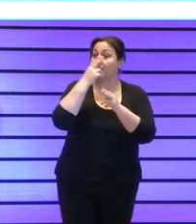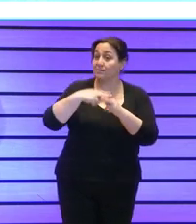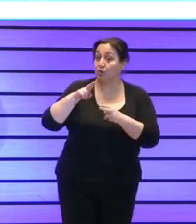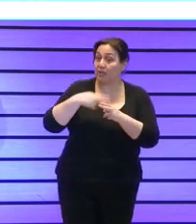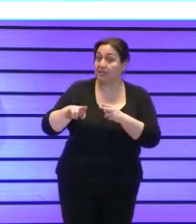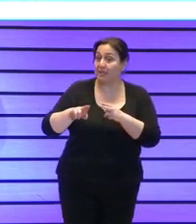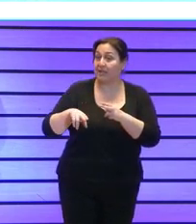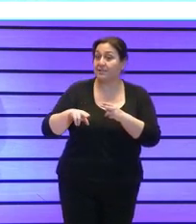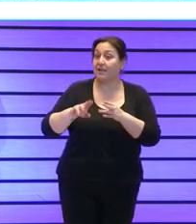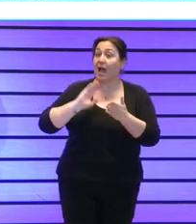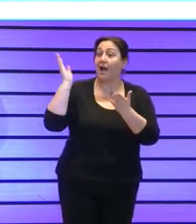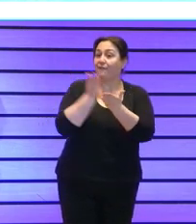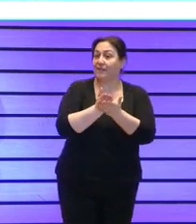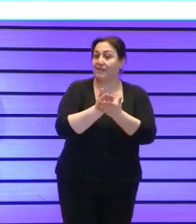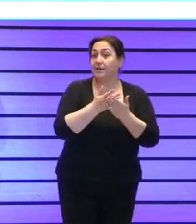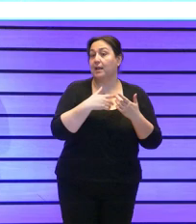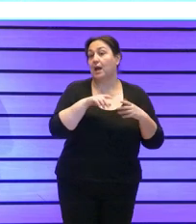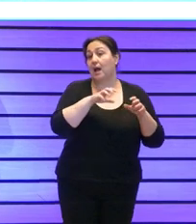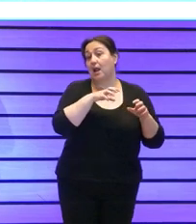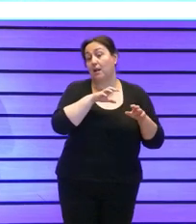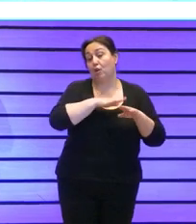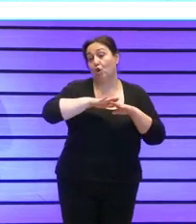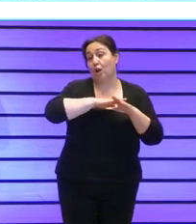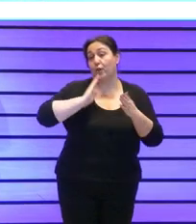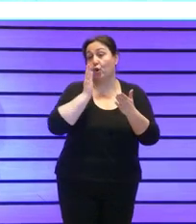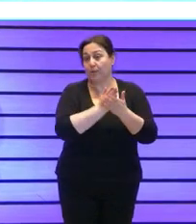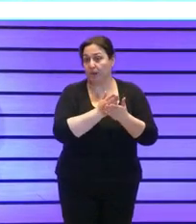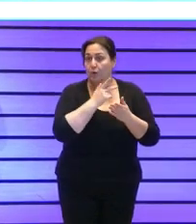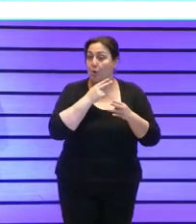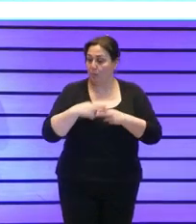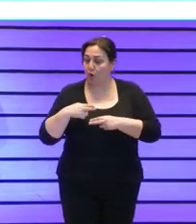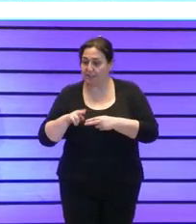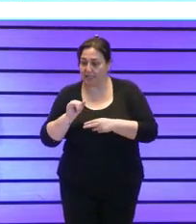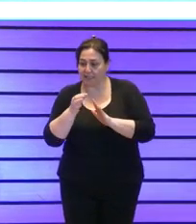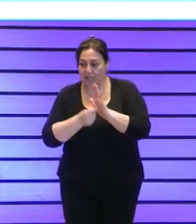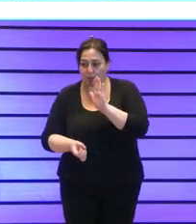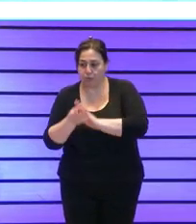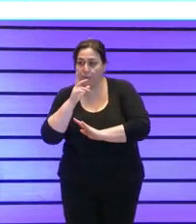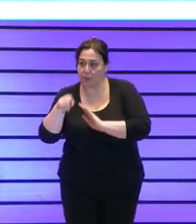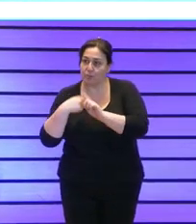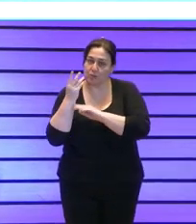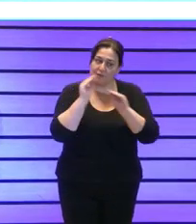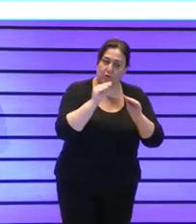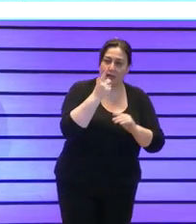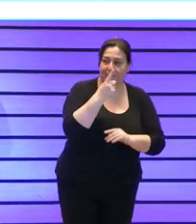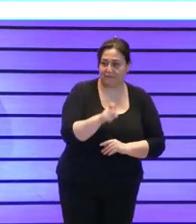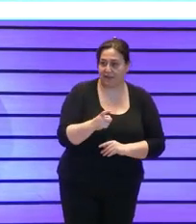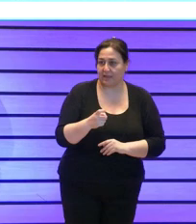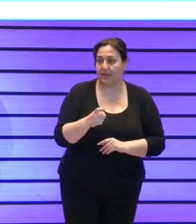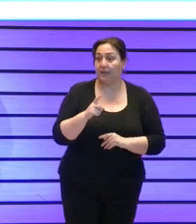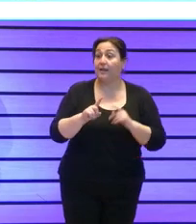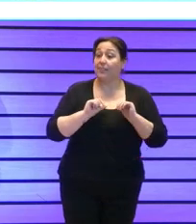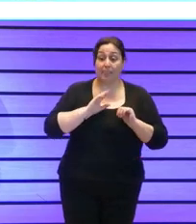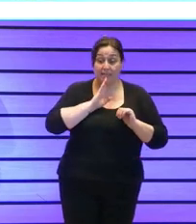órgano de gobierno aunque aprueban las políticas pero luego hay que formarlo y desde que se incorpora lo primero que reciben es esa